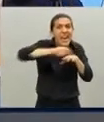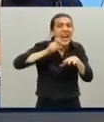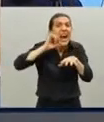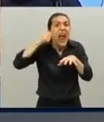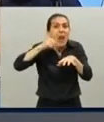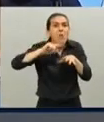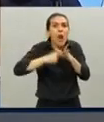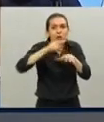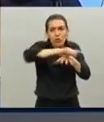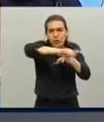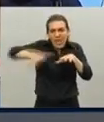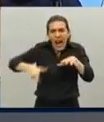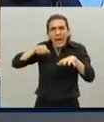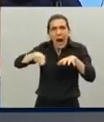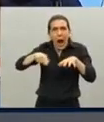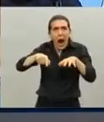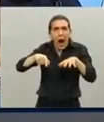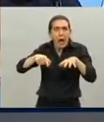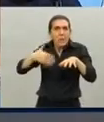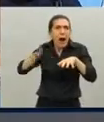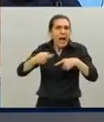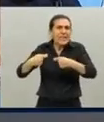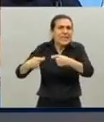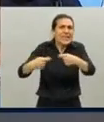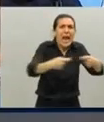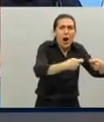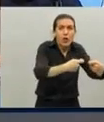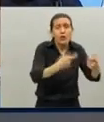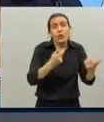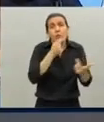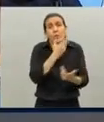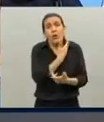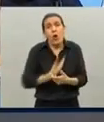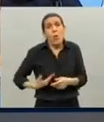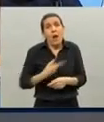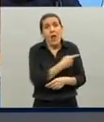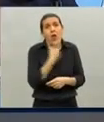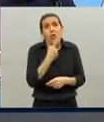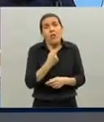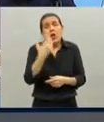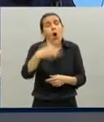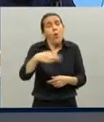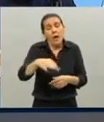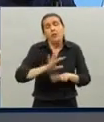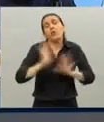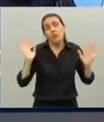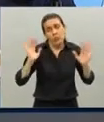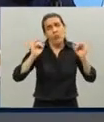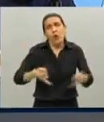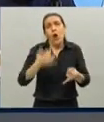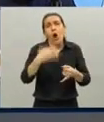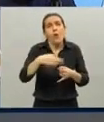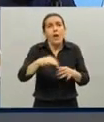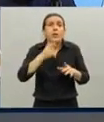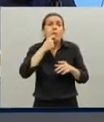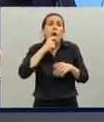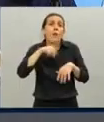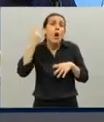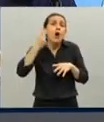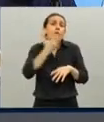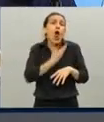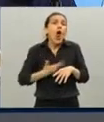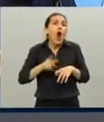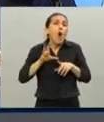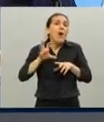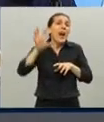Argentina entonces si el gobernador piensa que debe ser obligatorio para mí es obligatorio si el resto de los